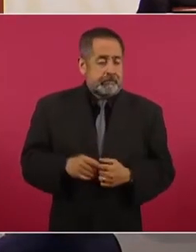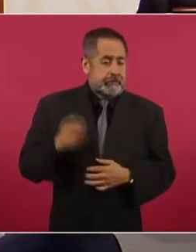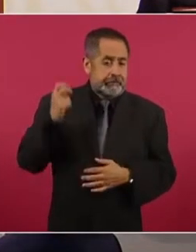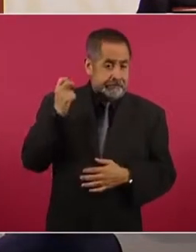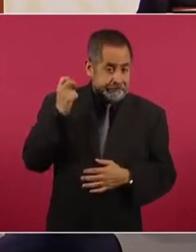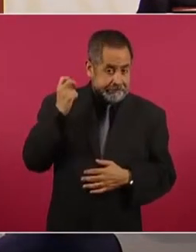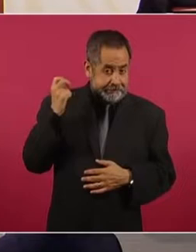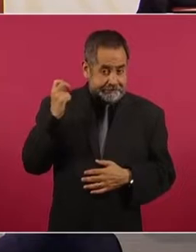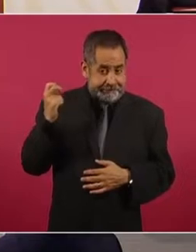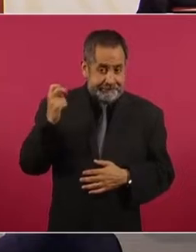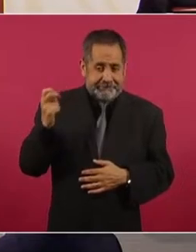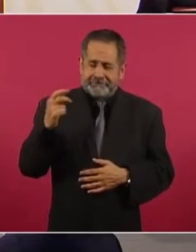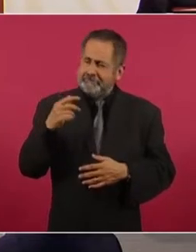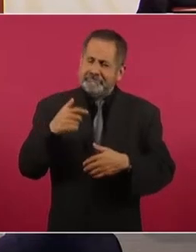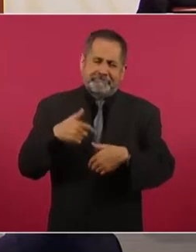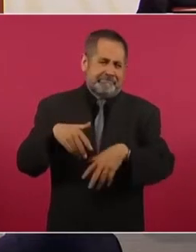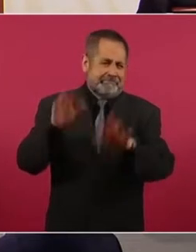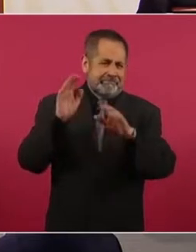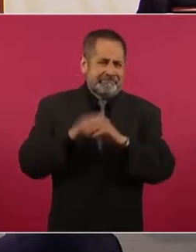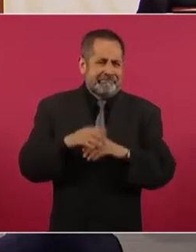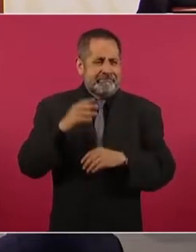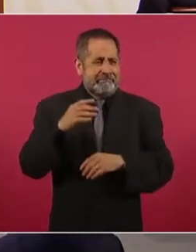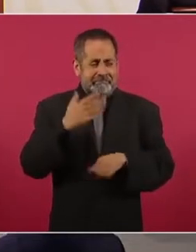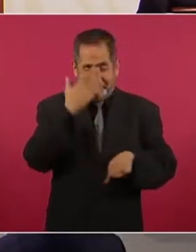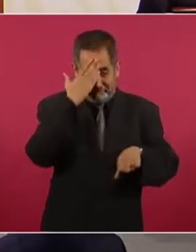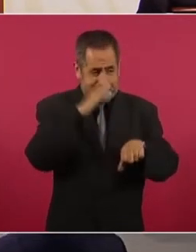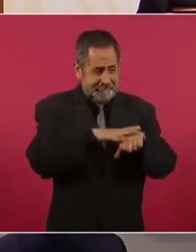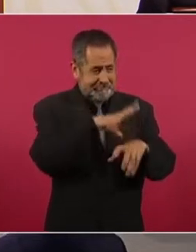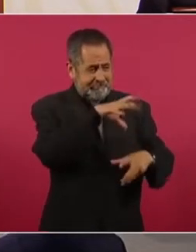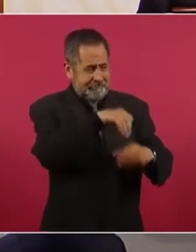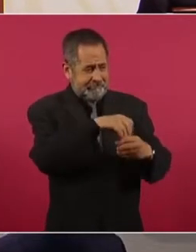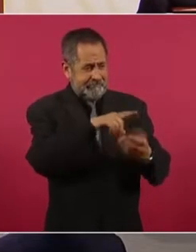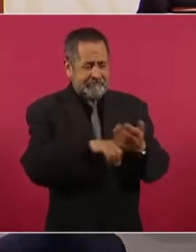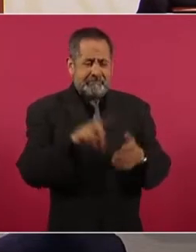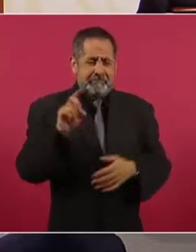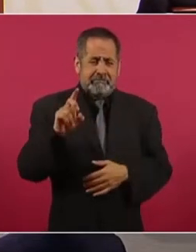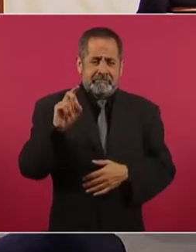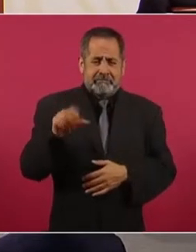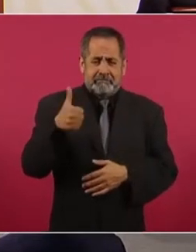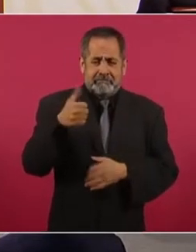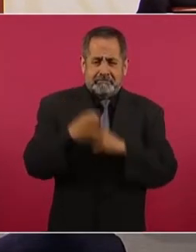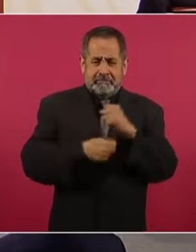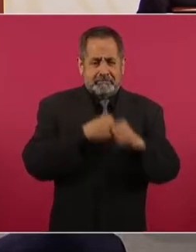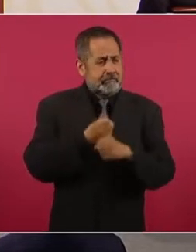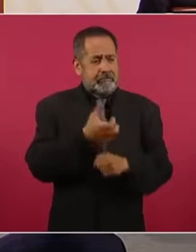durante 36 años, este pensamiento.